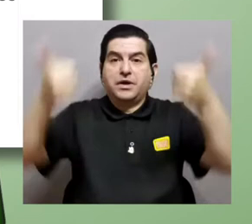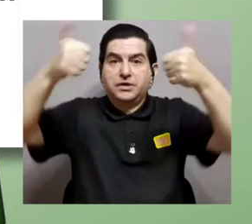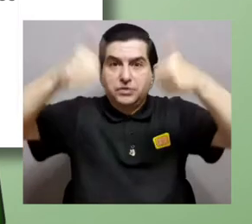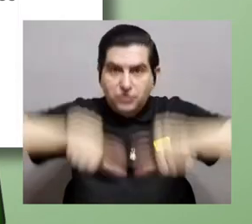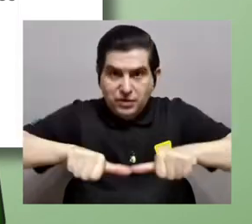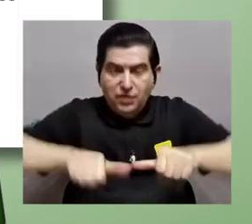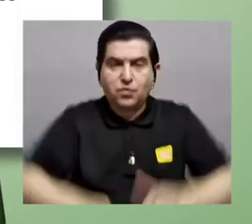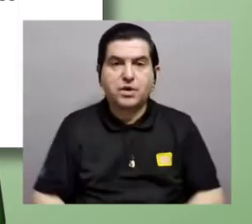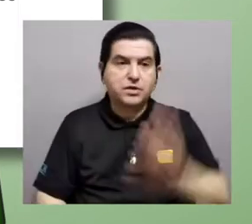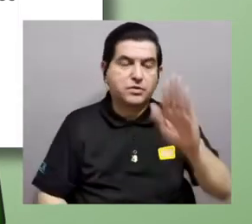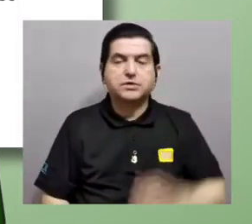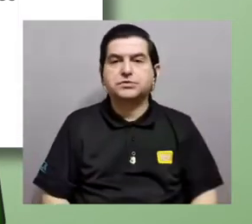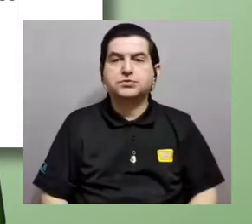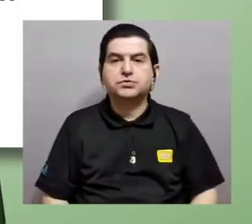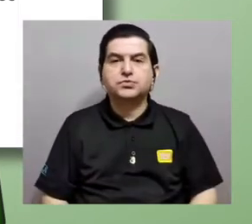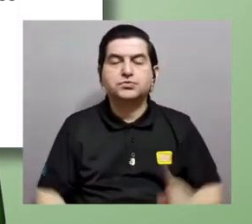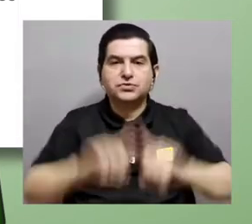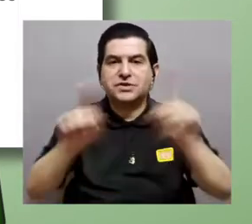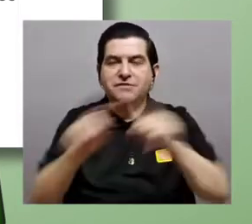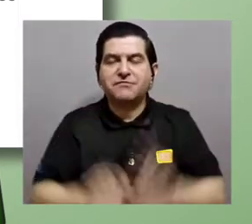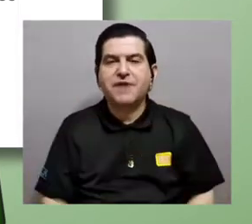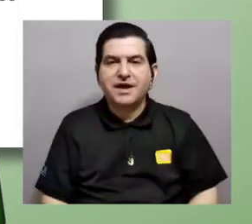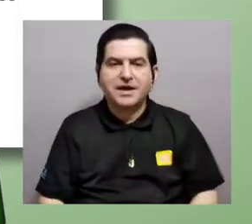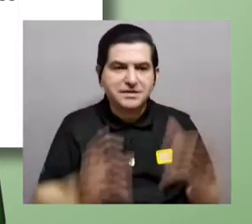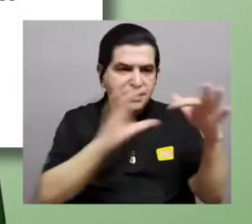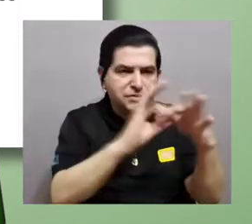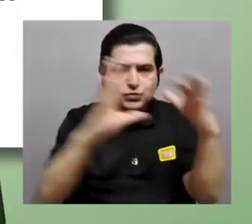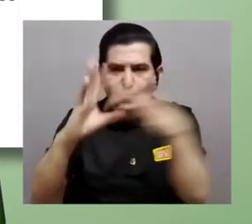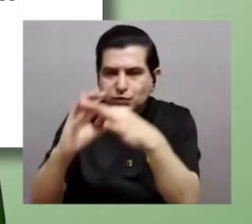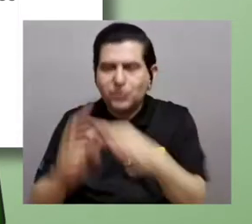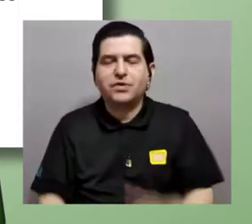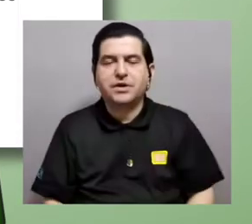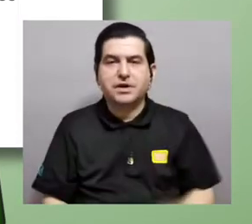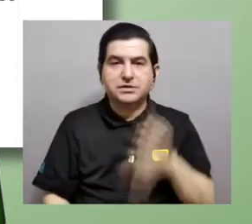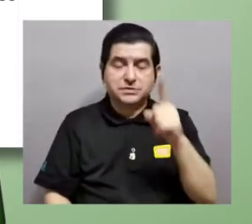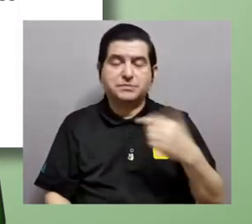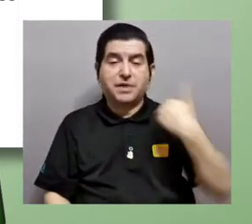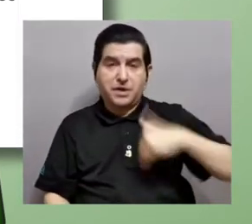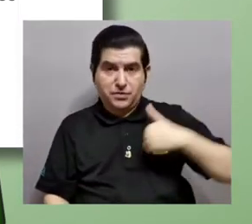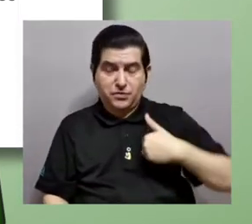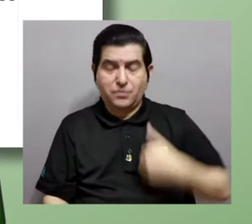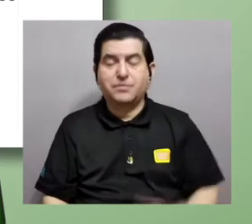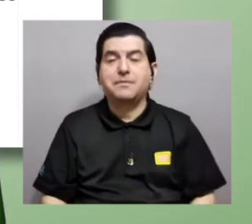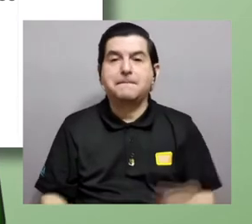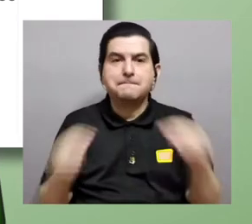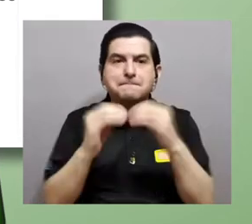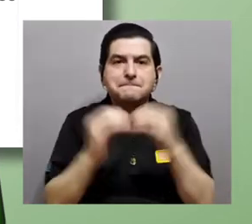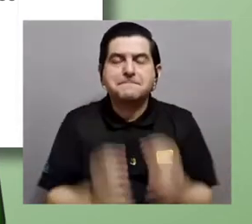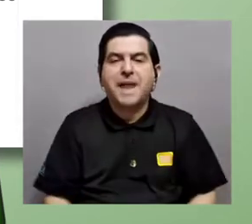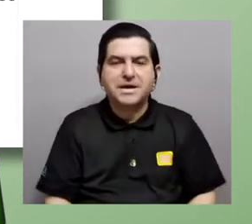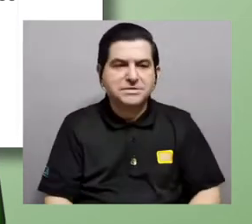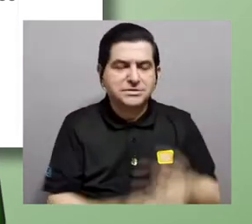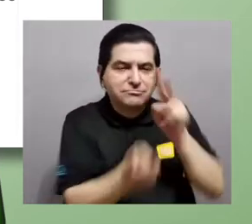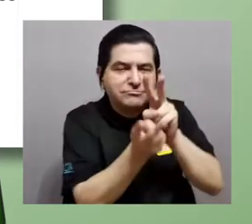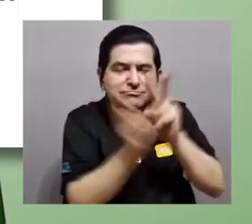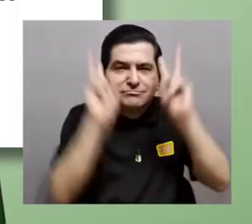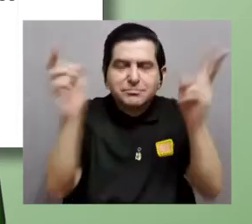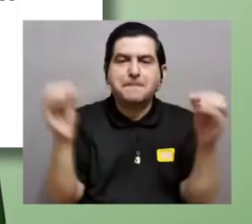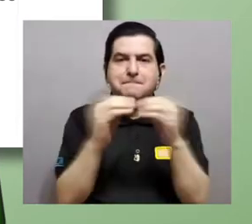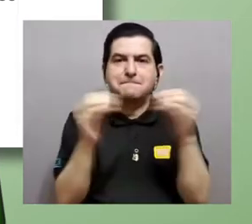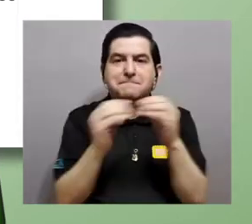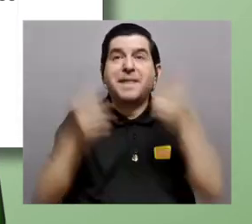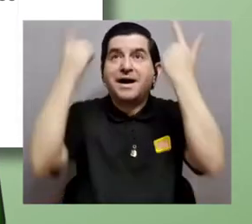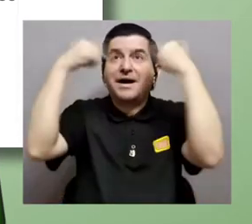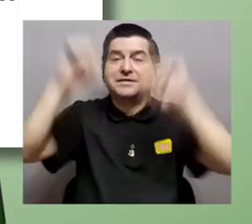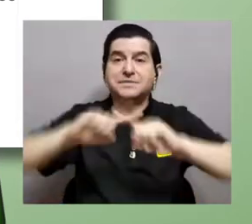su tasa de apareamientos. Para un macho, más apareamientos, mayor éxito. Pero para las hembras la cosa es